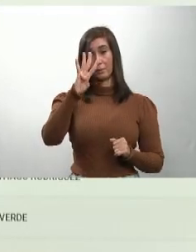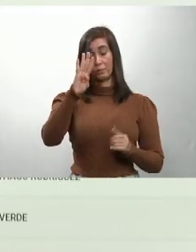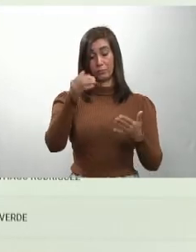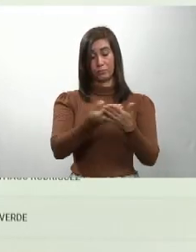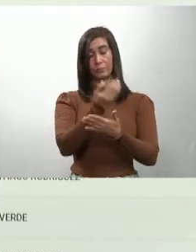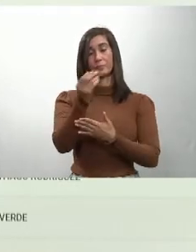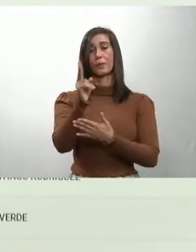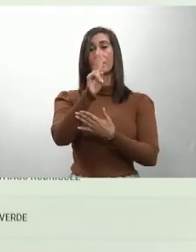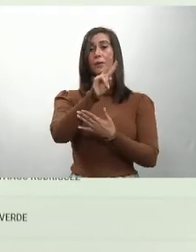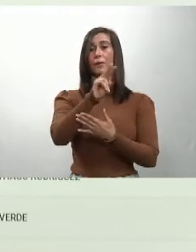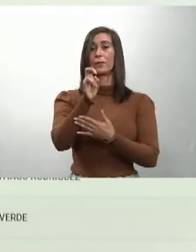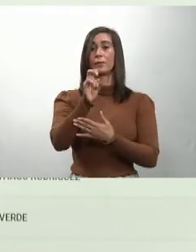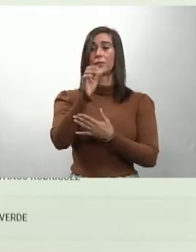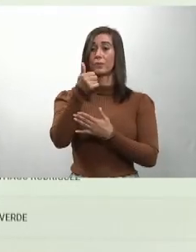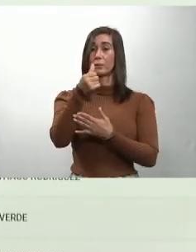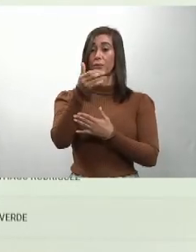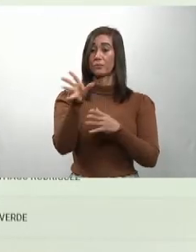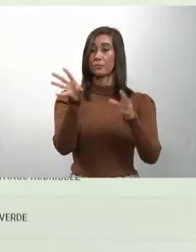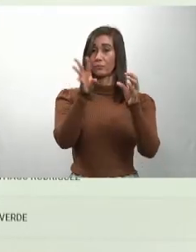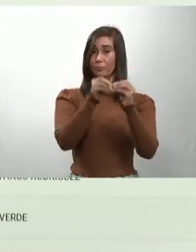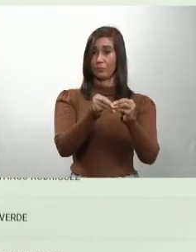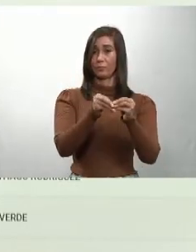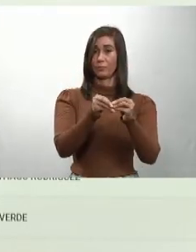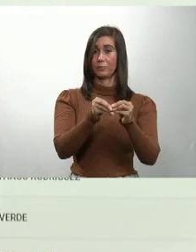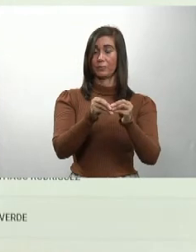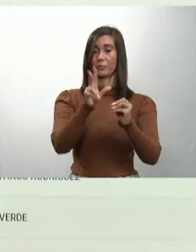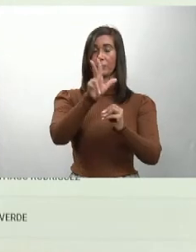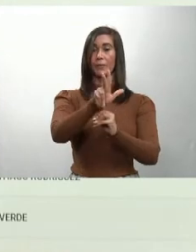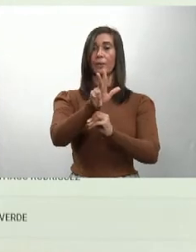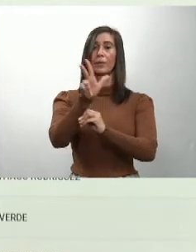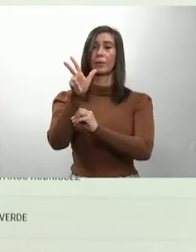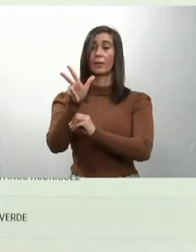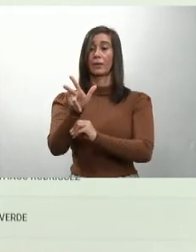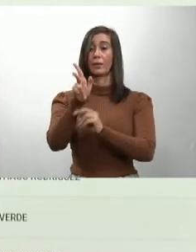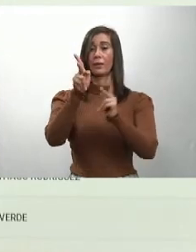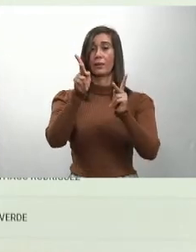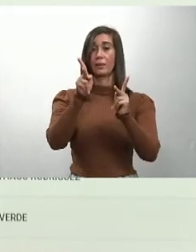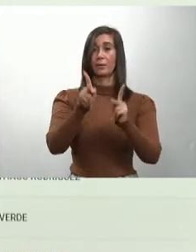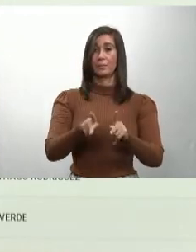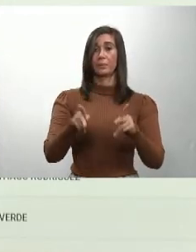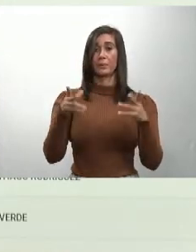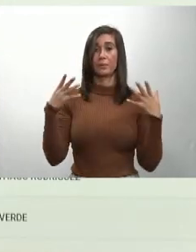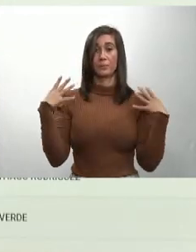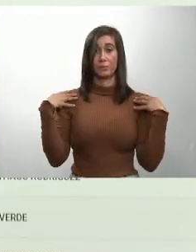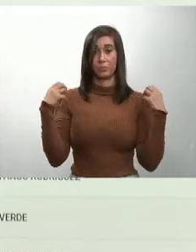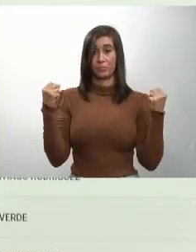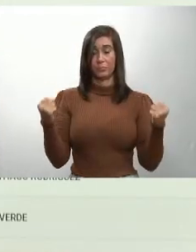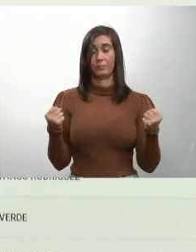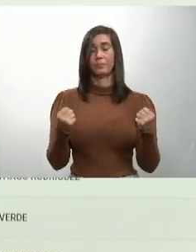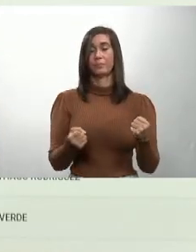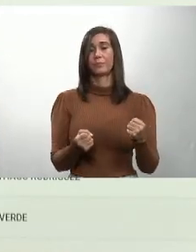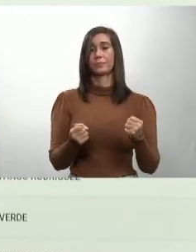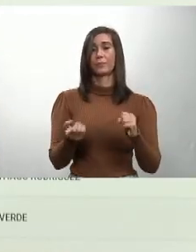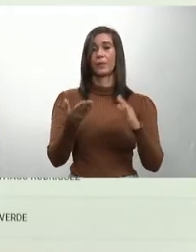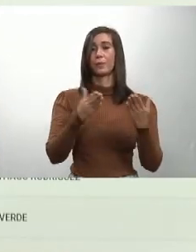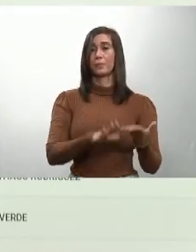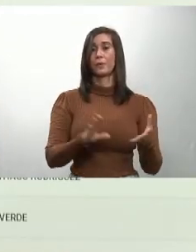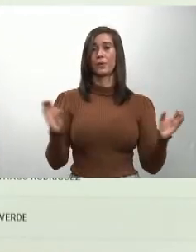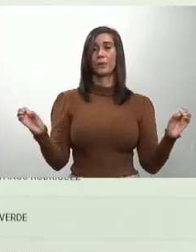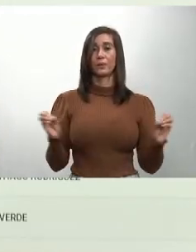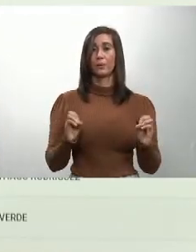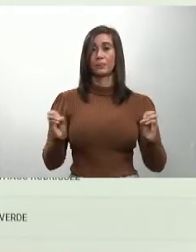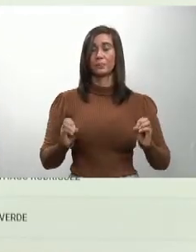4 casos nuevos, acumulados, 33 recuperados, 0